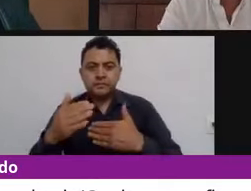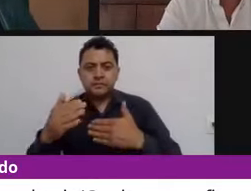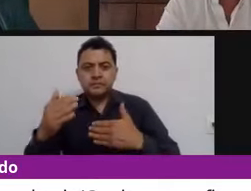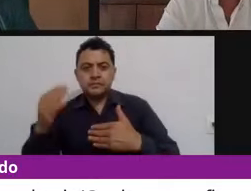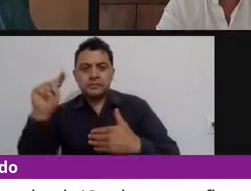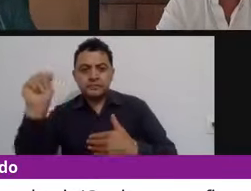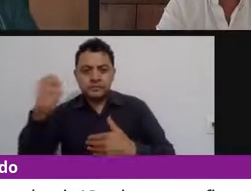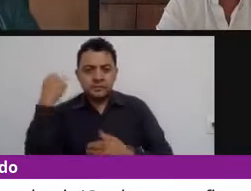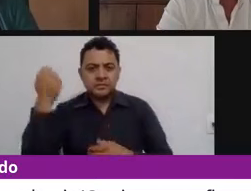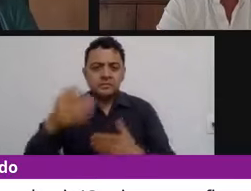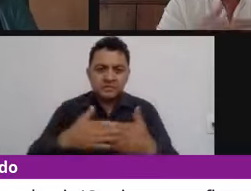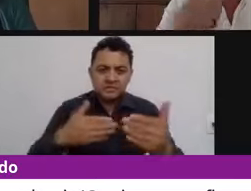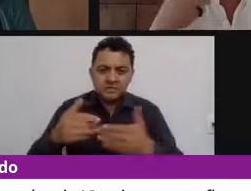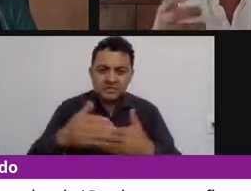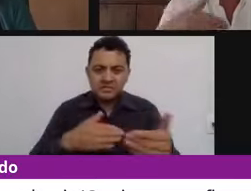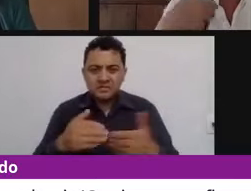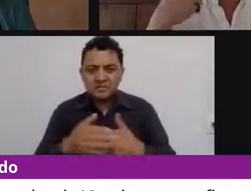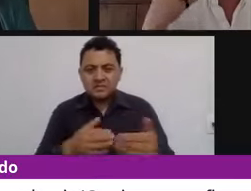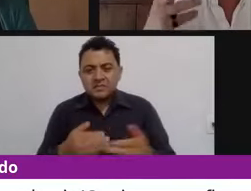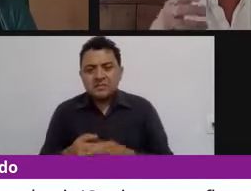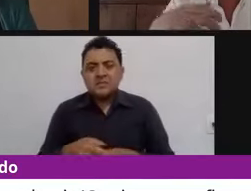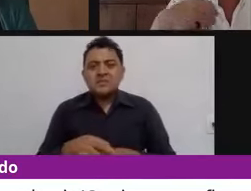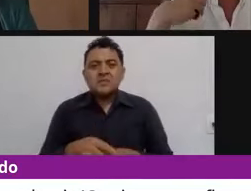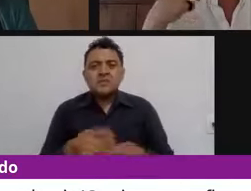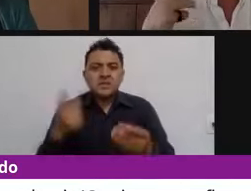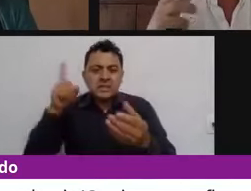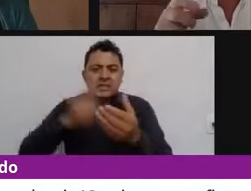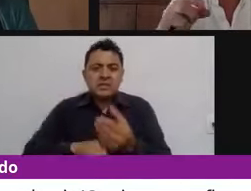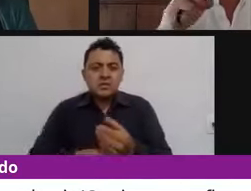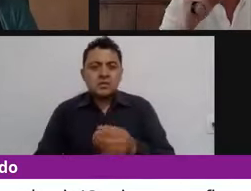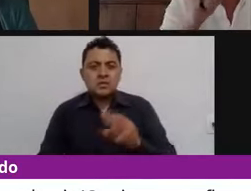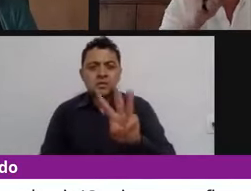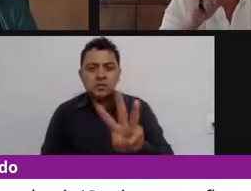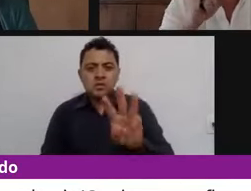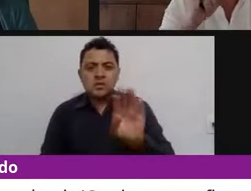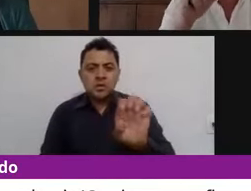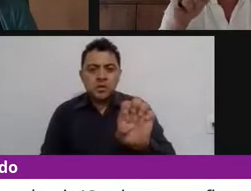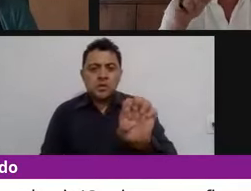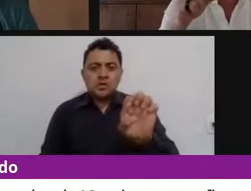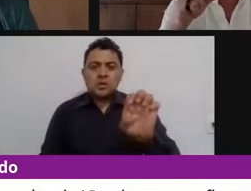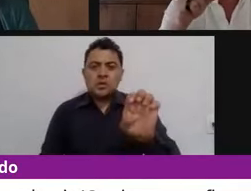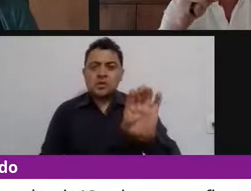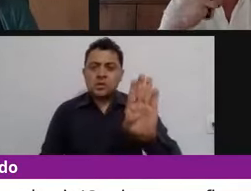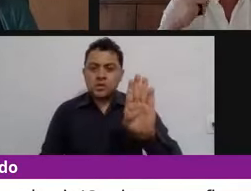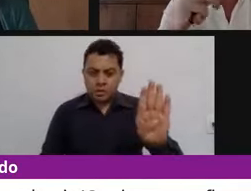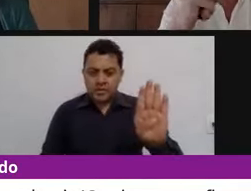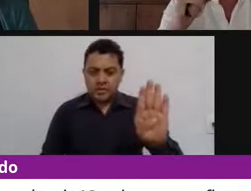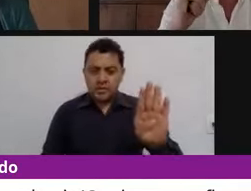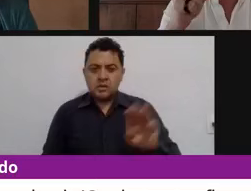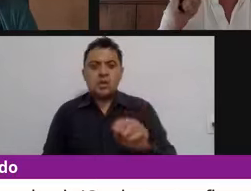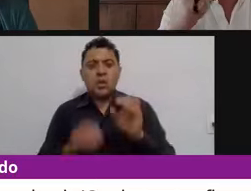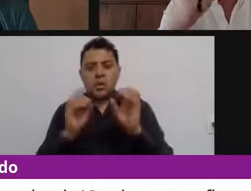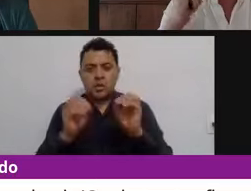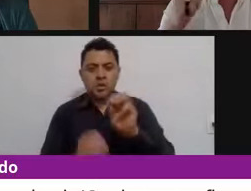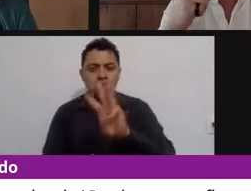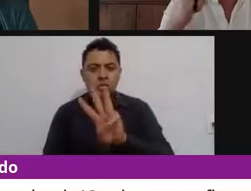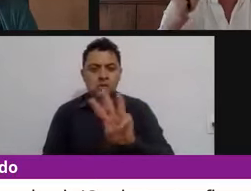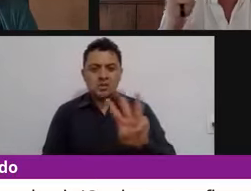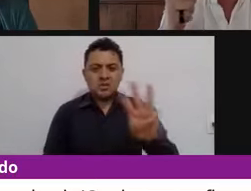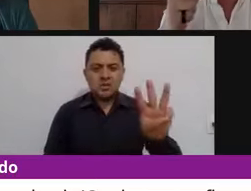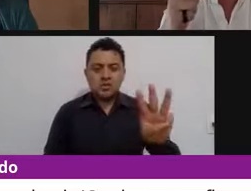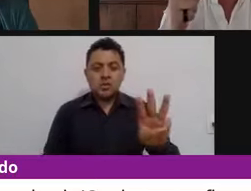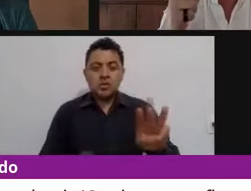que lo detona es es la web y de repente empiezan a haber comunidades interactivas y de repente nos dimos cuenta que no solamente tienen que